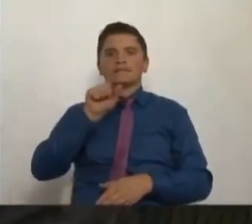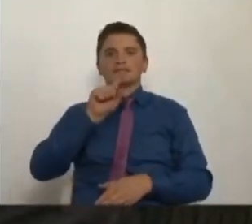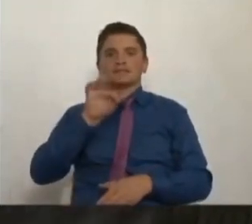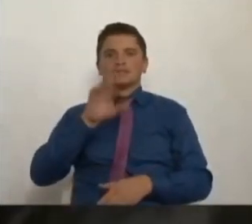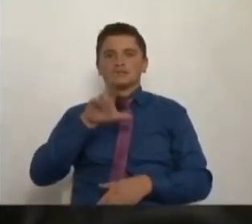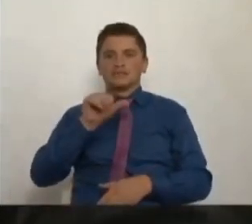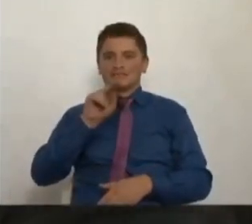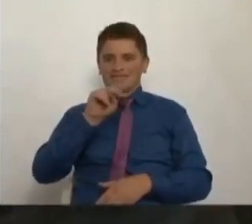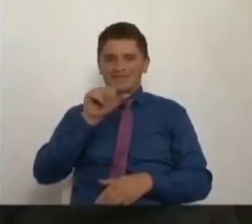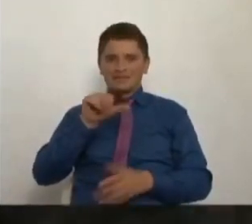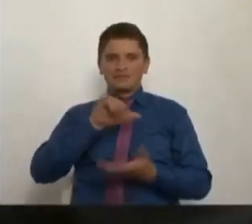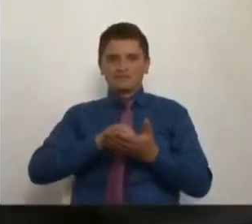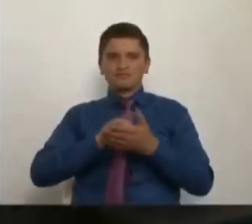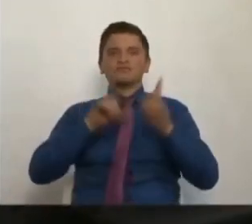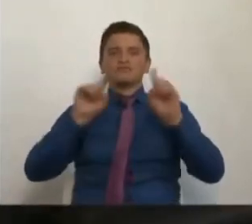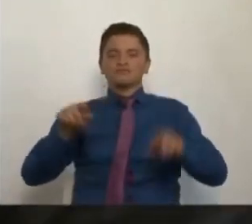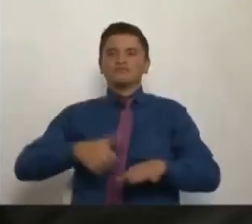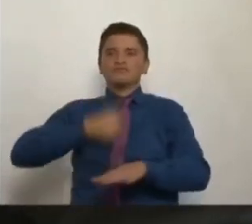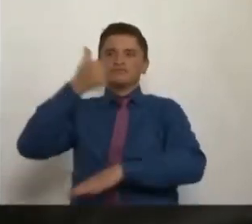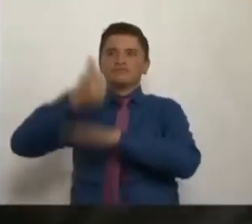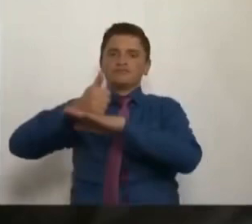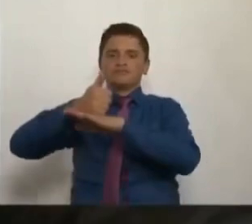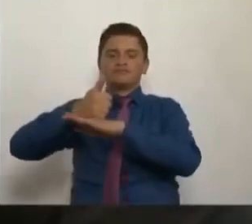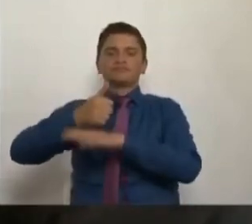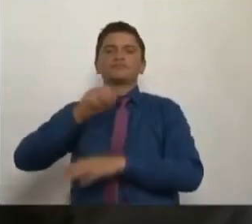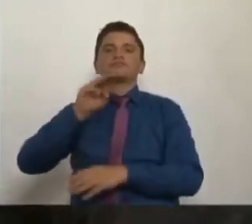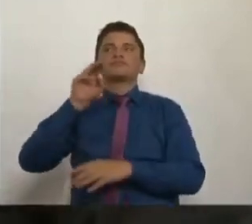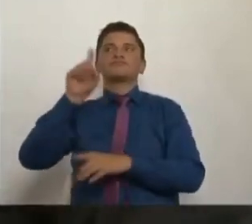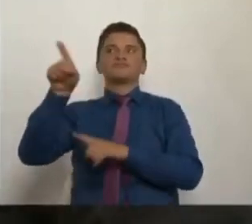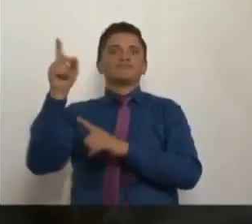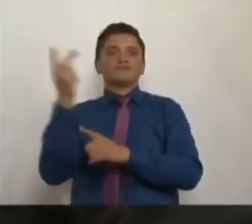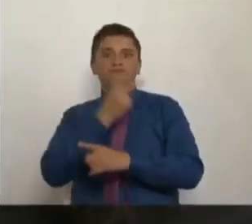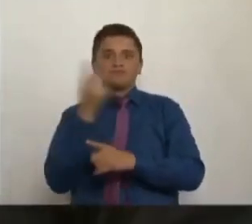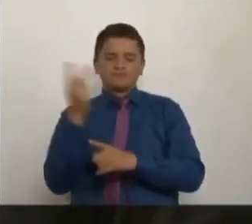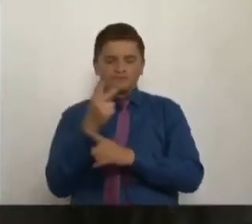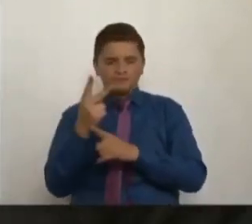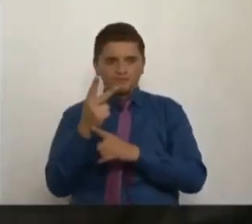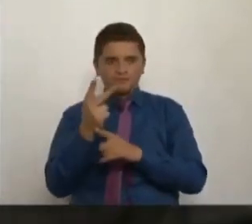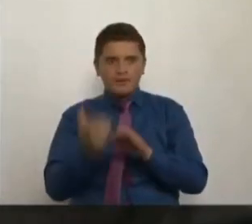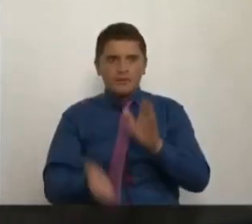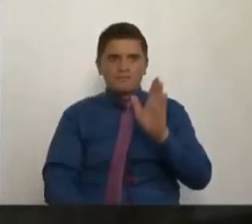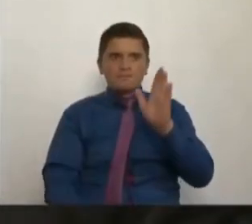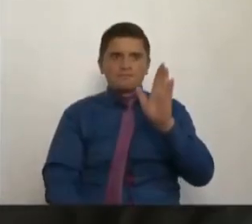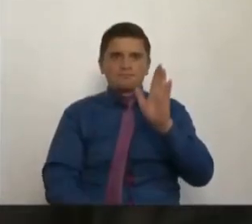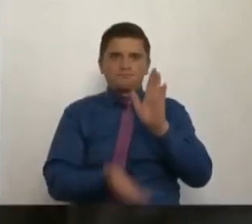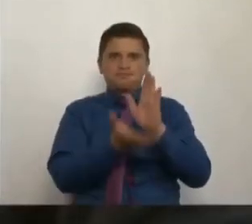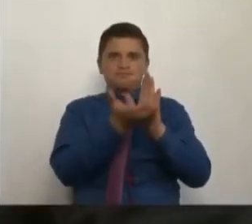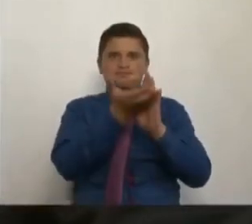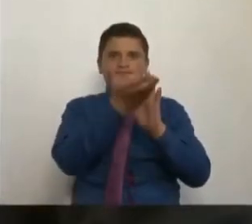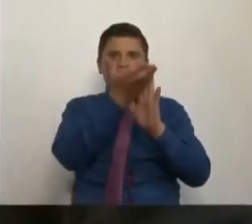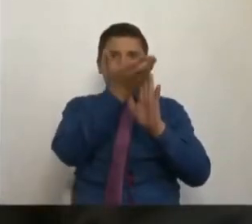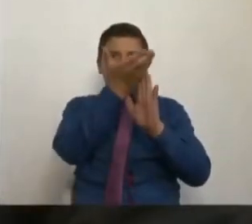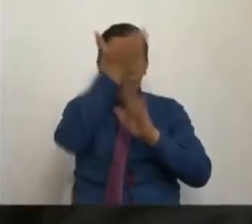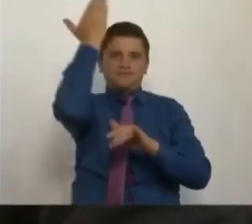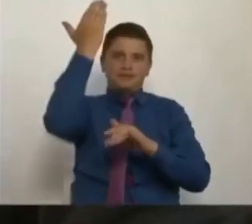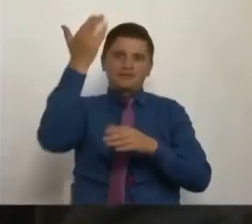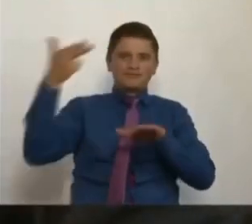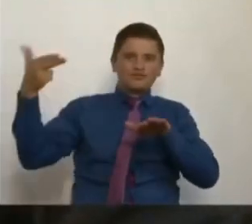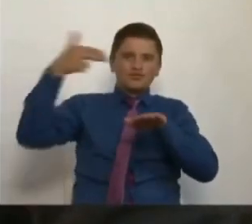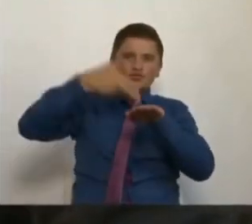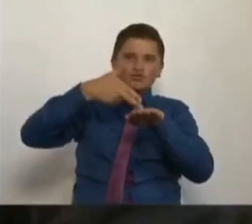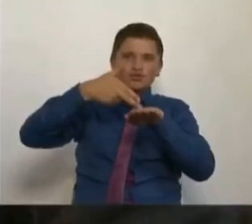como ministro de Minas, ha disparado de tal forma el costo de los combustibles,